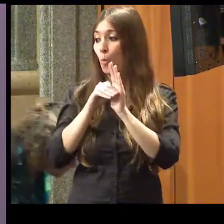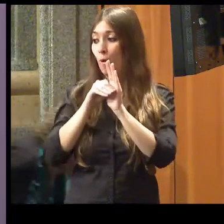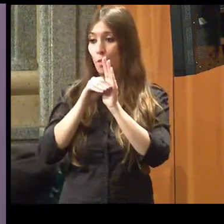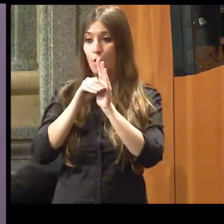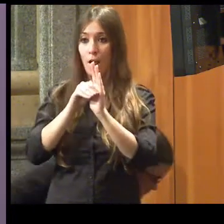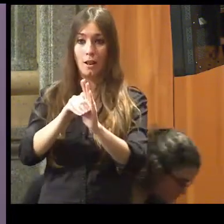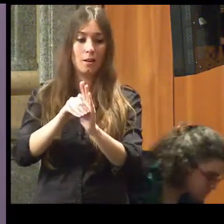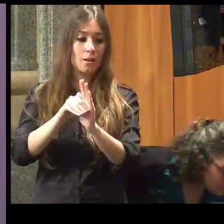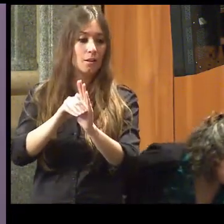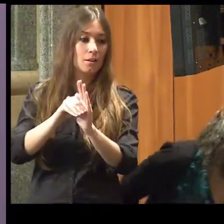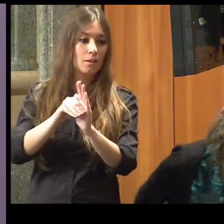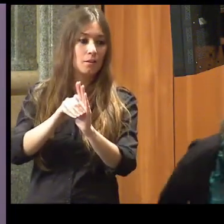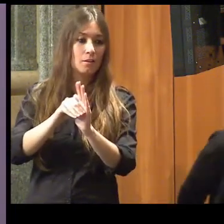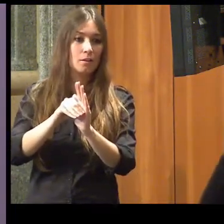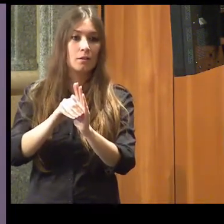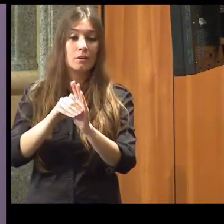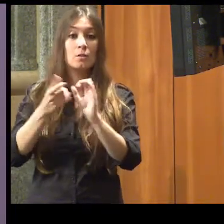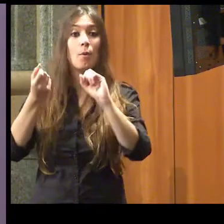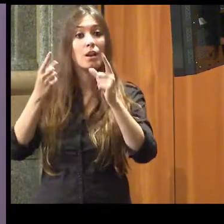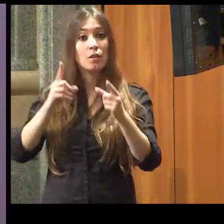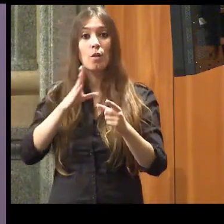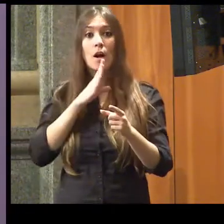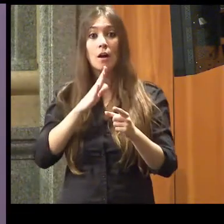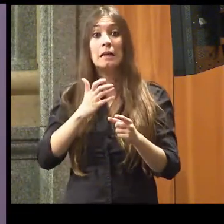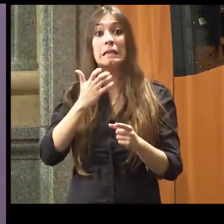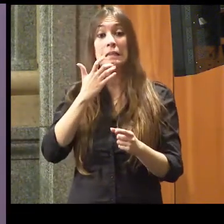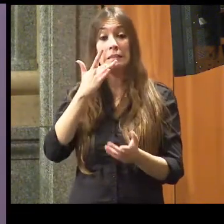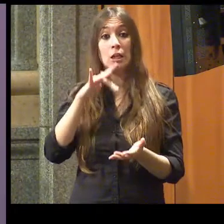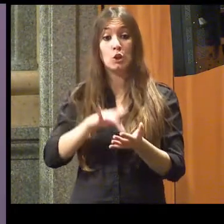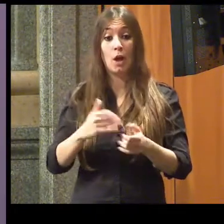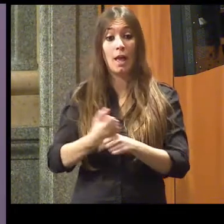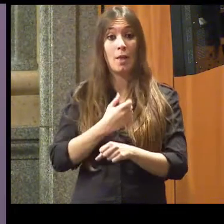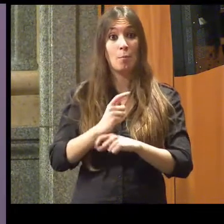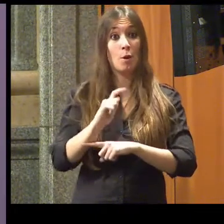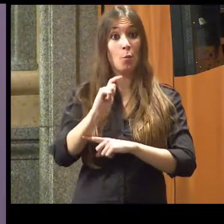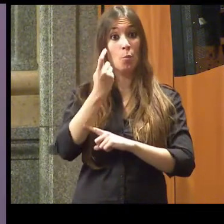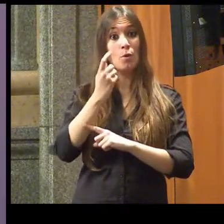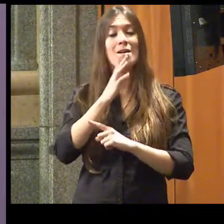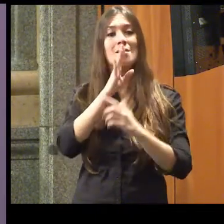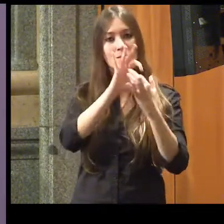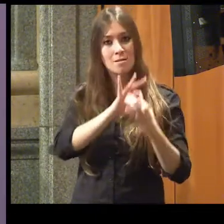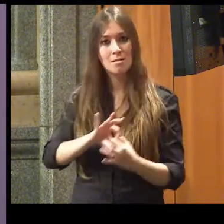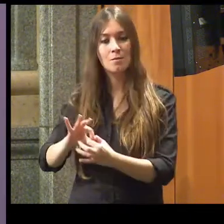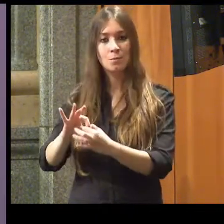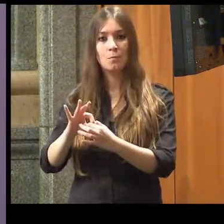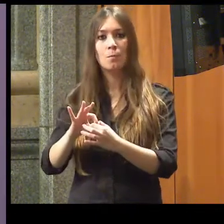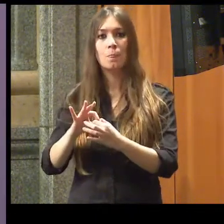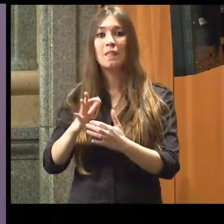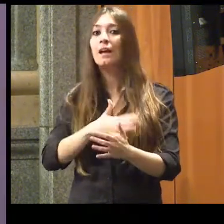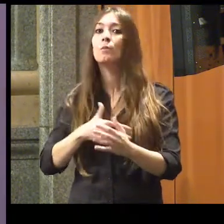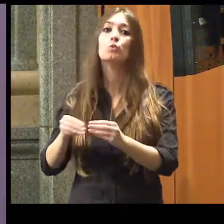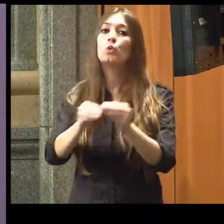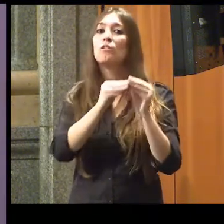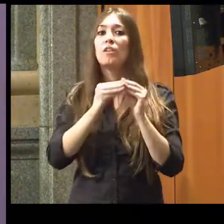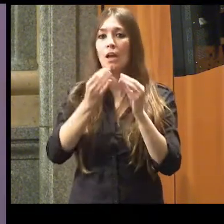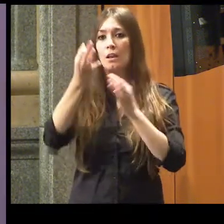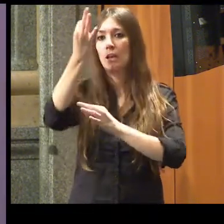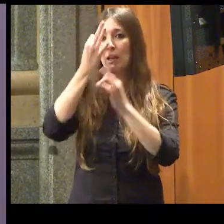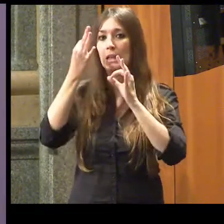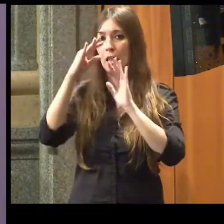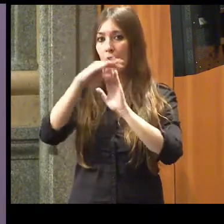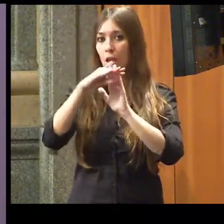Cuando se consigue un empleo. Unificar criterios